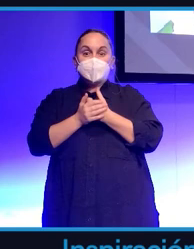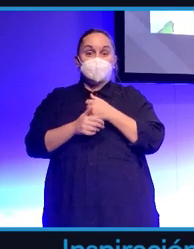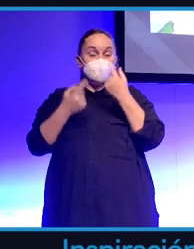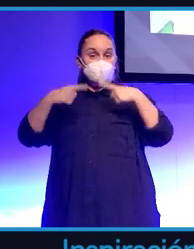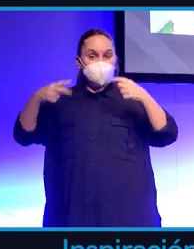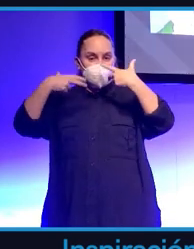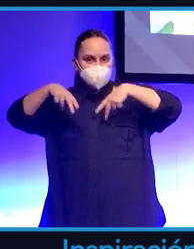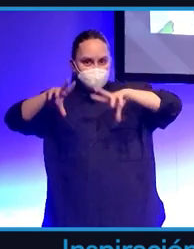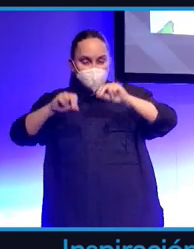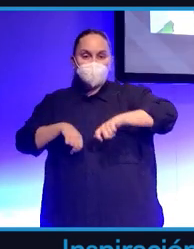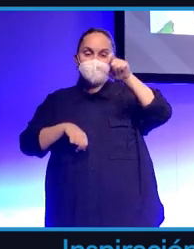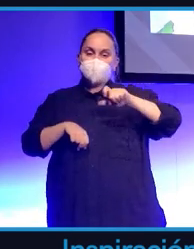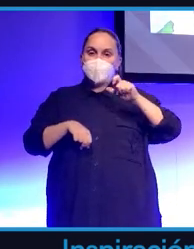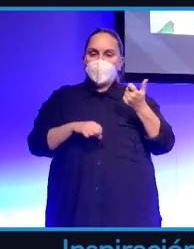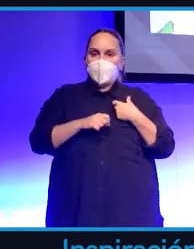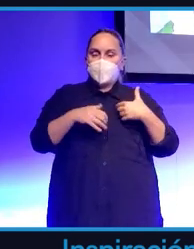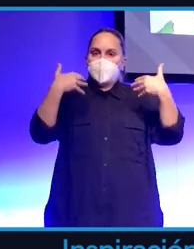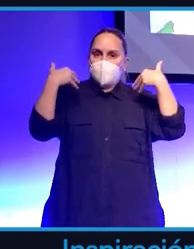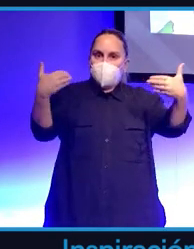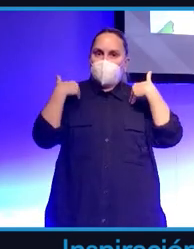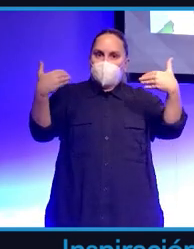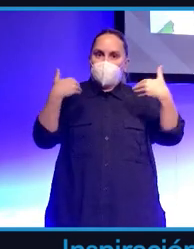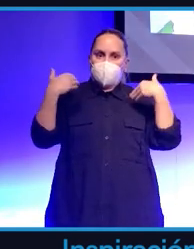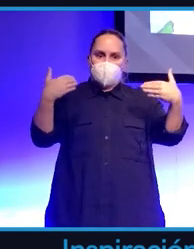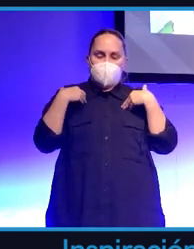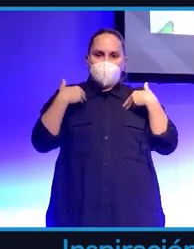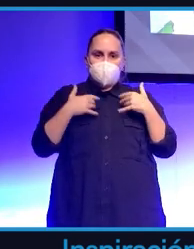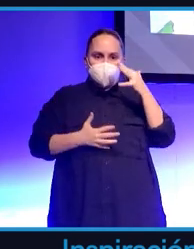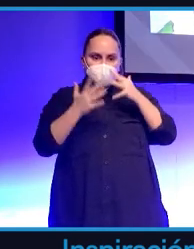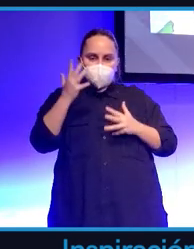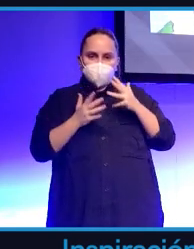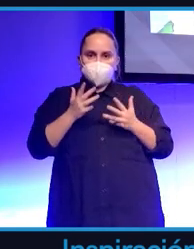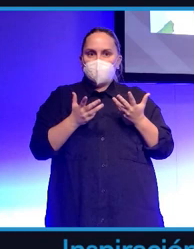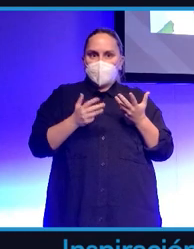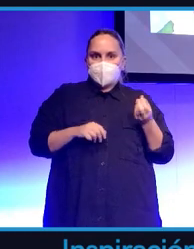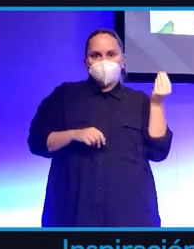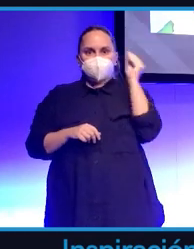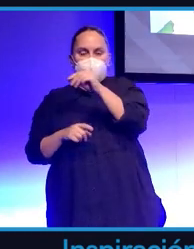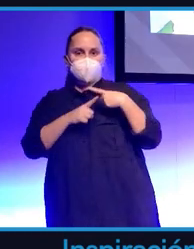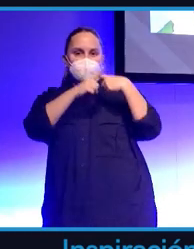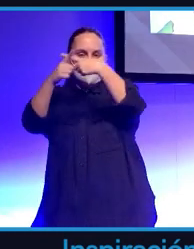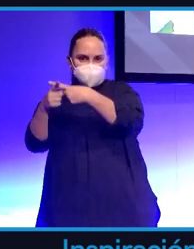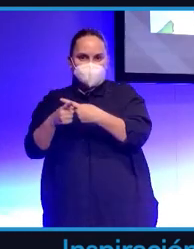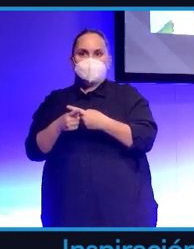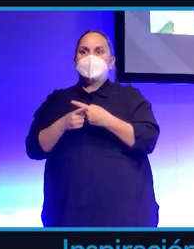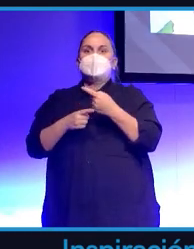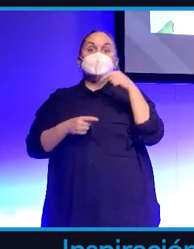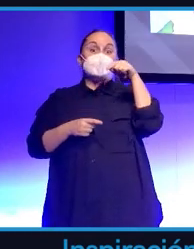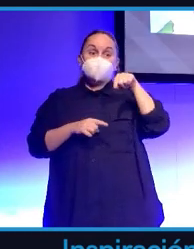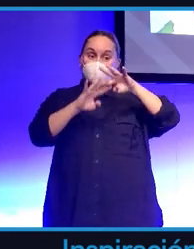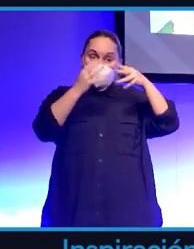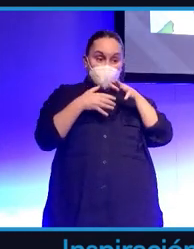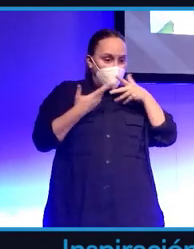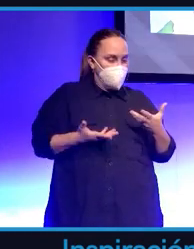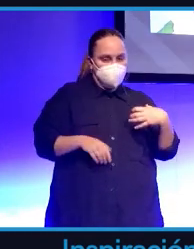el concierto porque no pararon de bailar eso en internet no se puede hacer es algo que solamente va a ocurrir en este mundo virtual